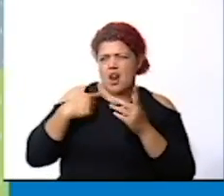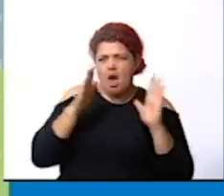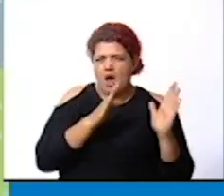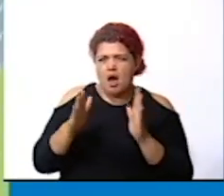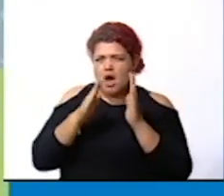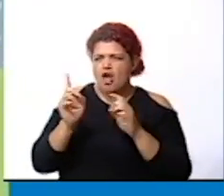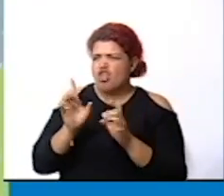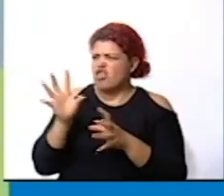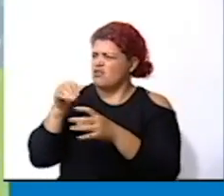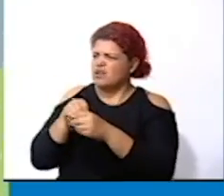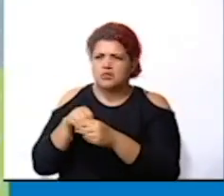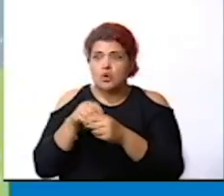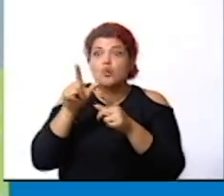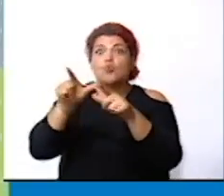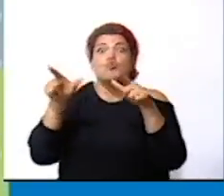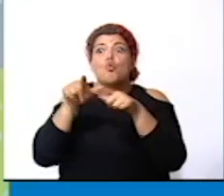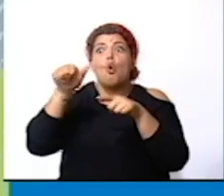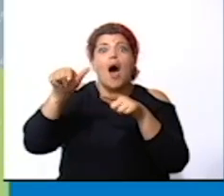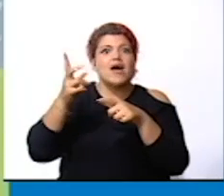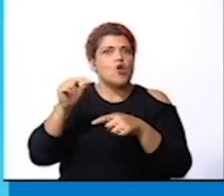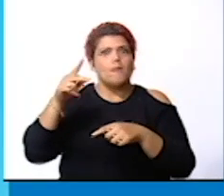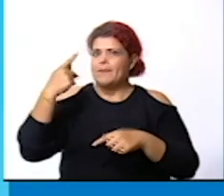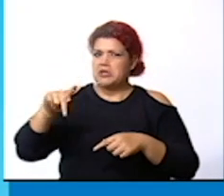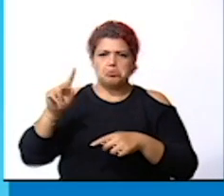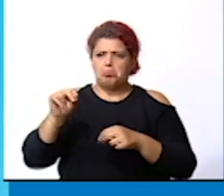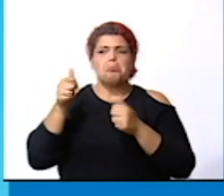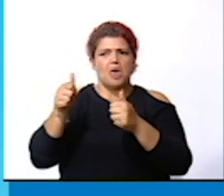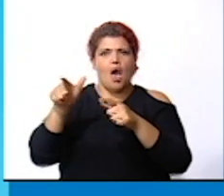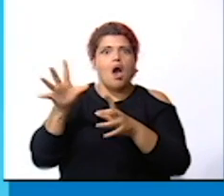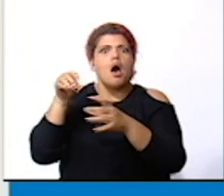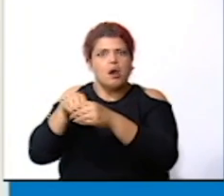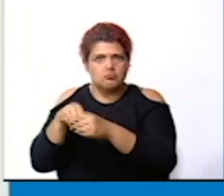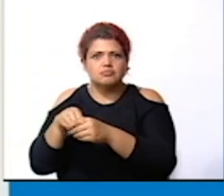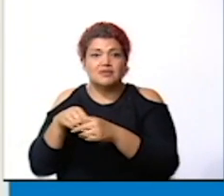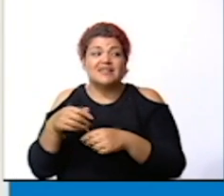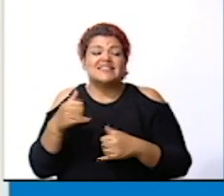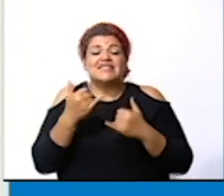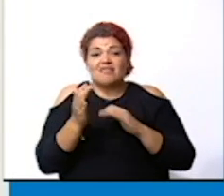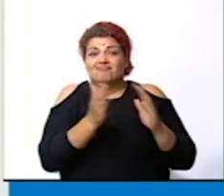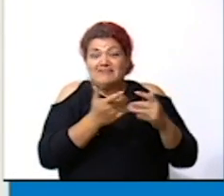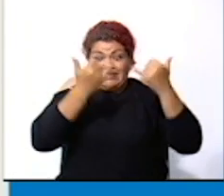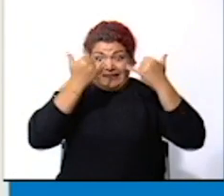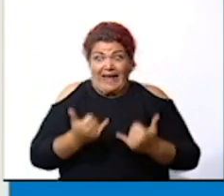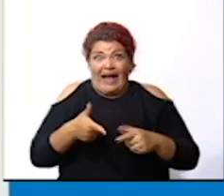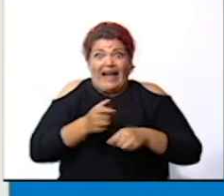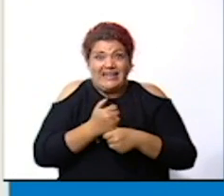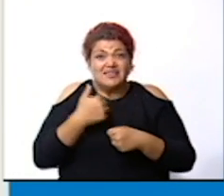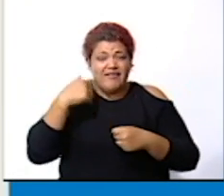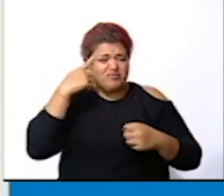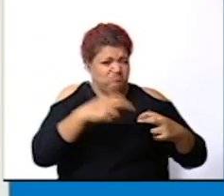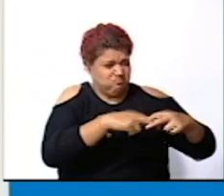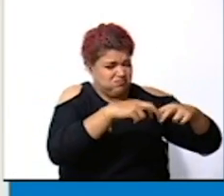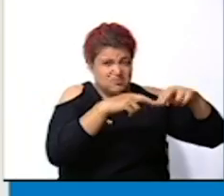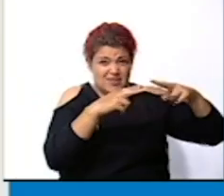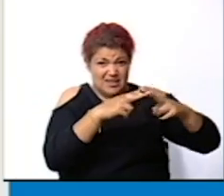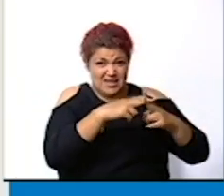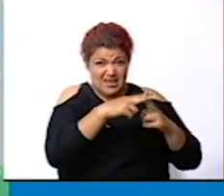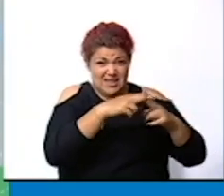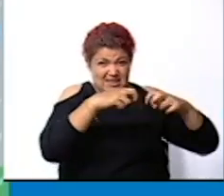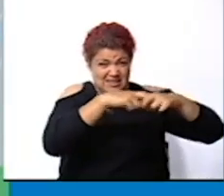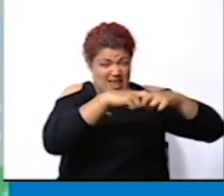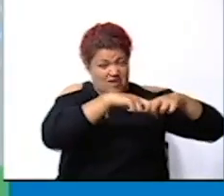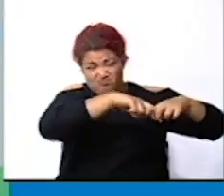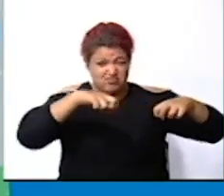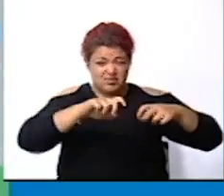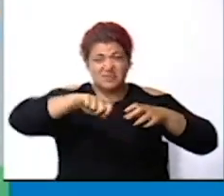amigos en albergues o zonas de bajo riesgo durante desconecta la electricidad y cierra la llave del gas